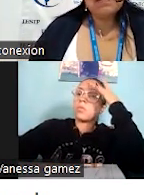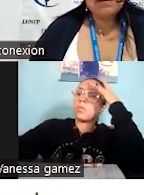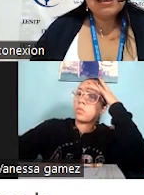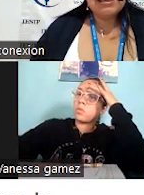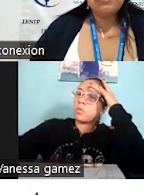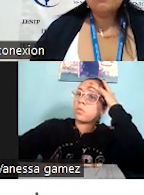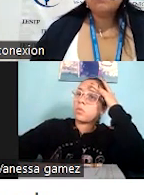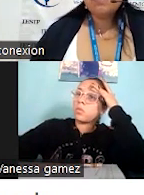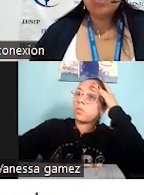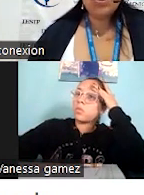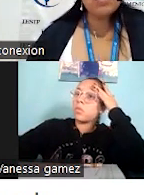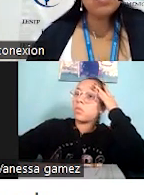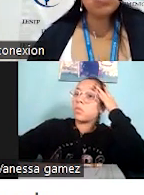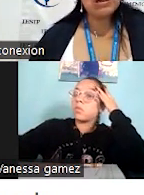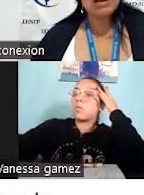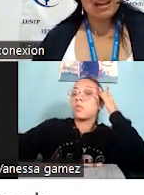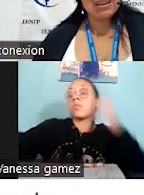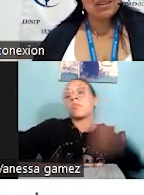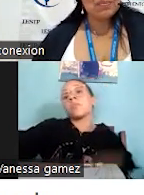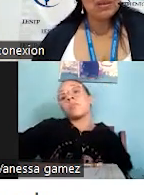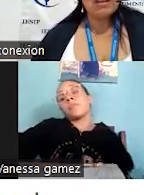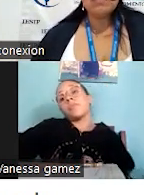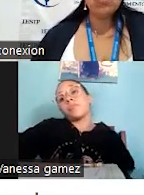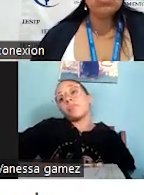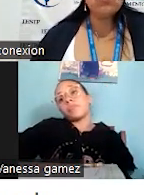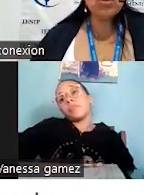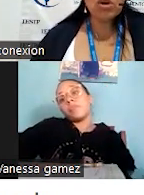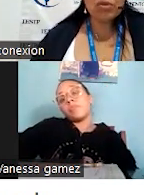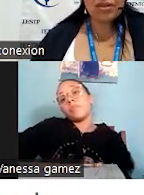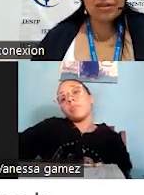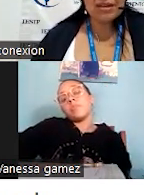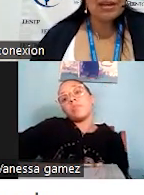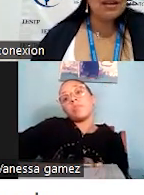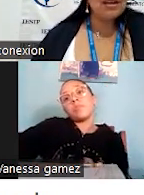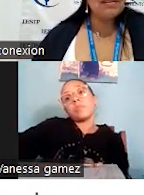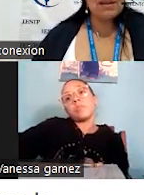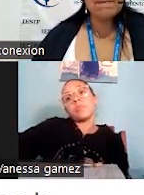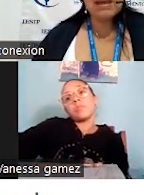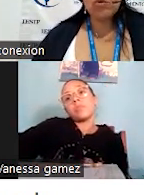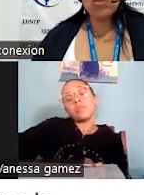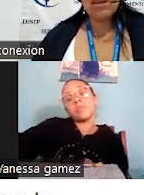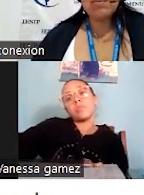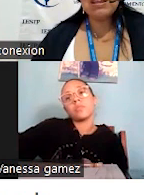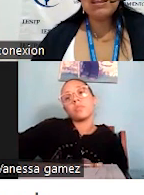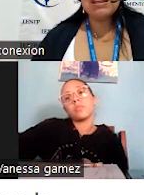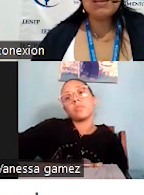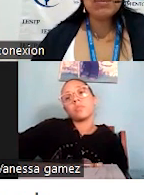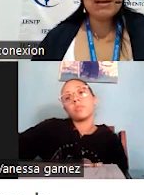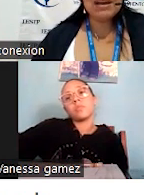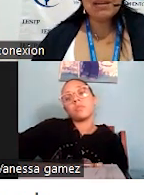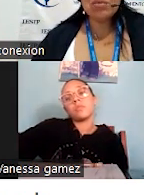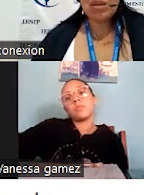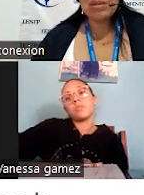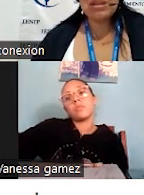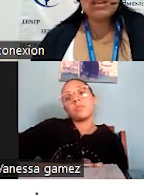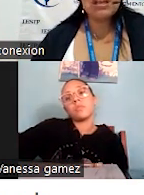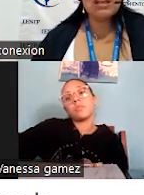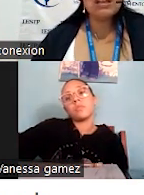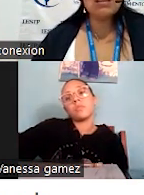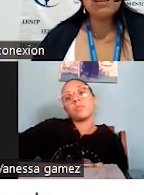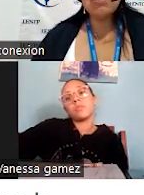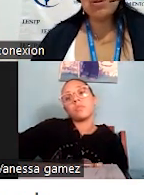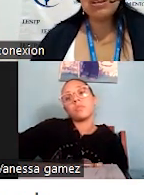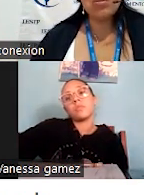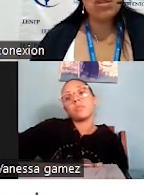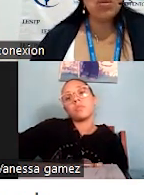Este, aguántese. ¿Qué hace esa señora? Gracias a señora, agarra, se pone furiosa. Este, a ustedes me tienen que pagar, a ustedes me tienen